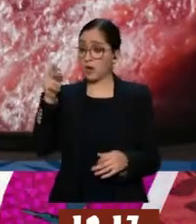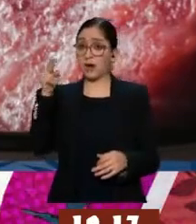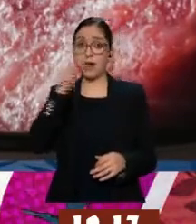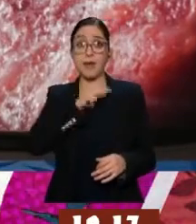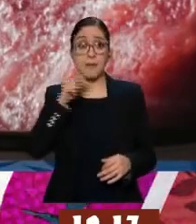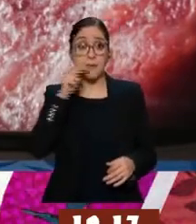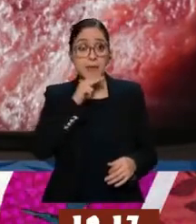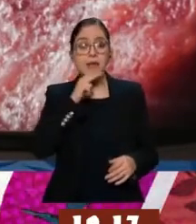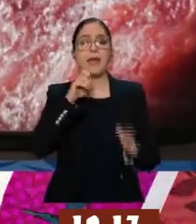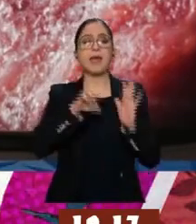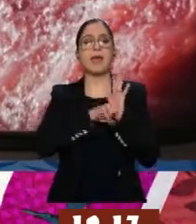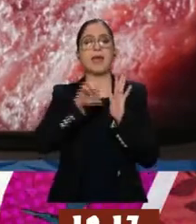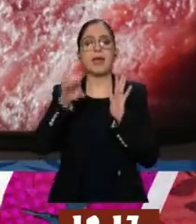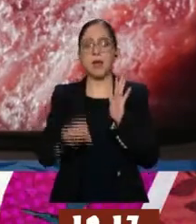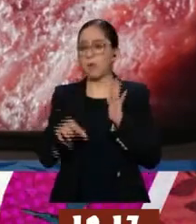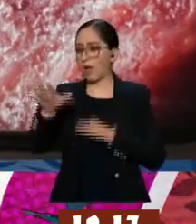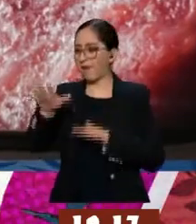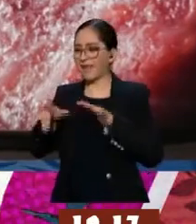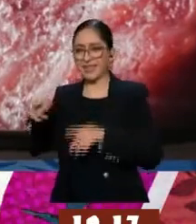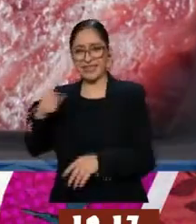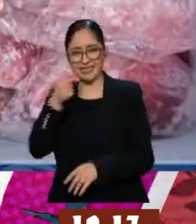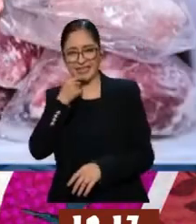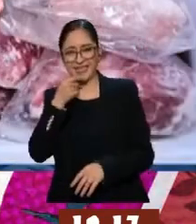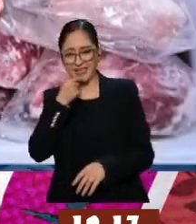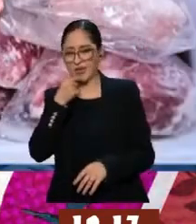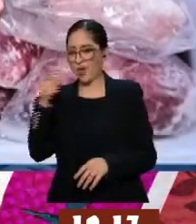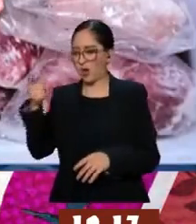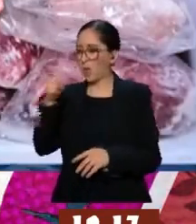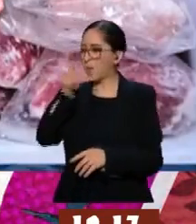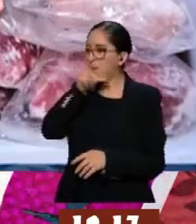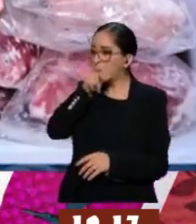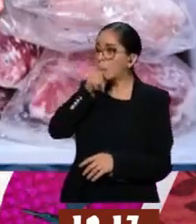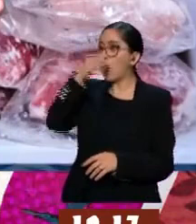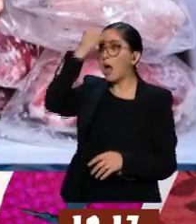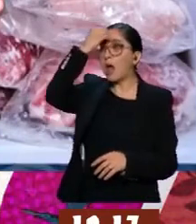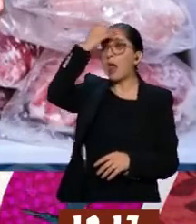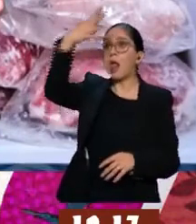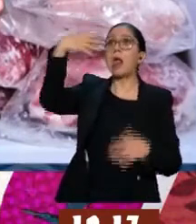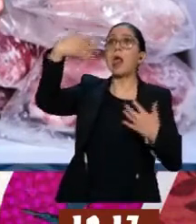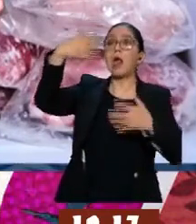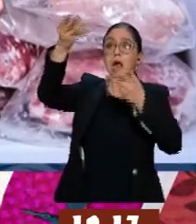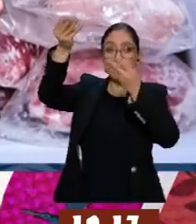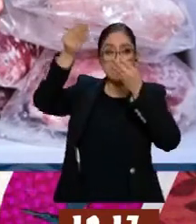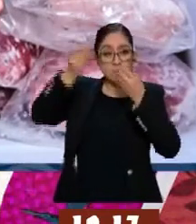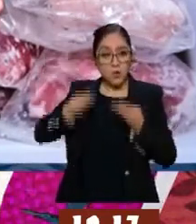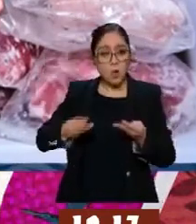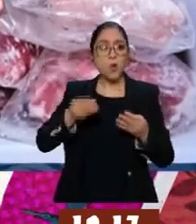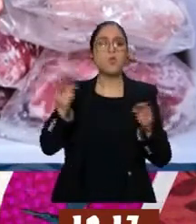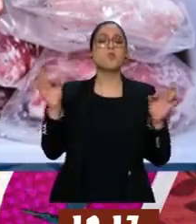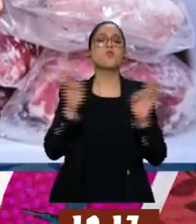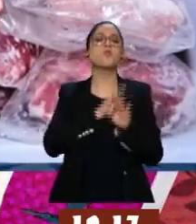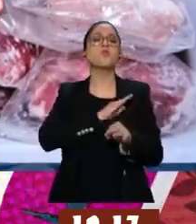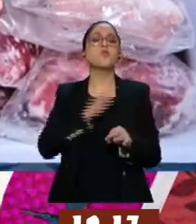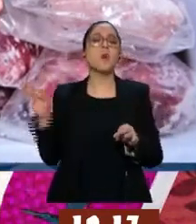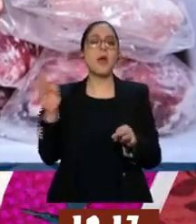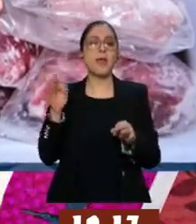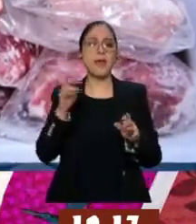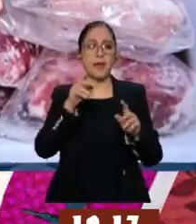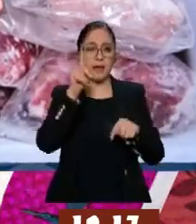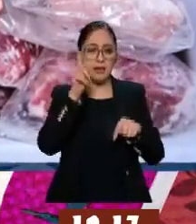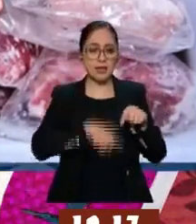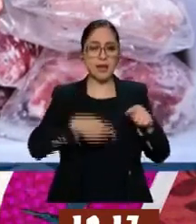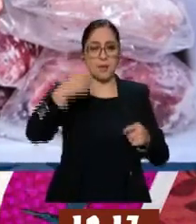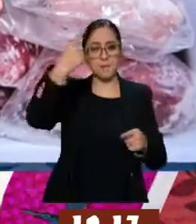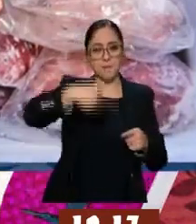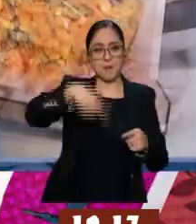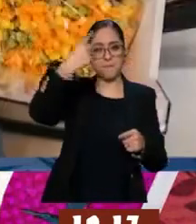ya es que es típico que al chamaco se le olvida sacar el pollo del refri o del congelador más bien, se puede descongelar bajo chorros de agua siempre